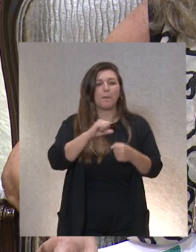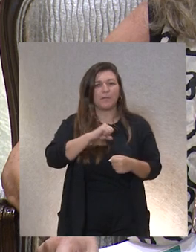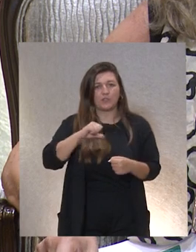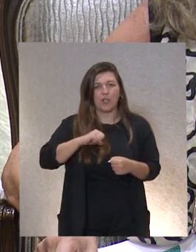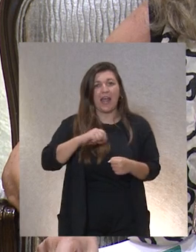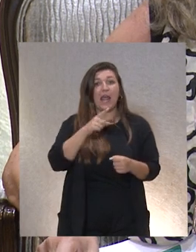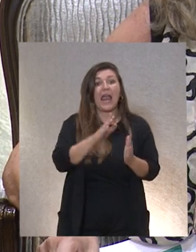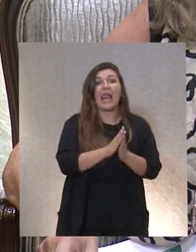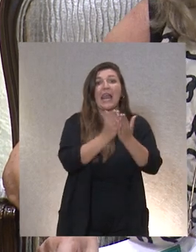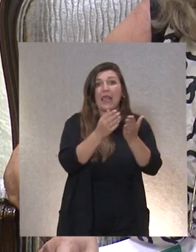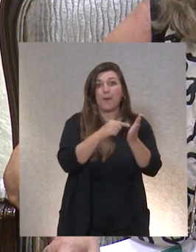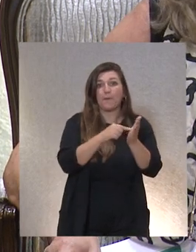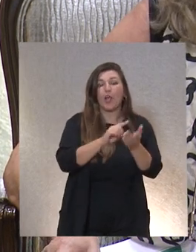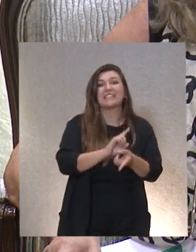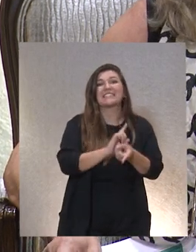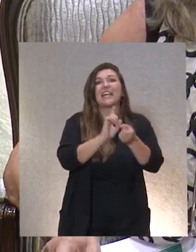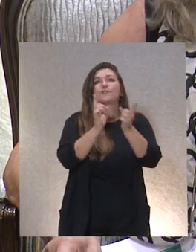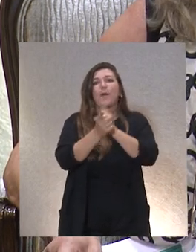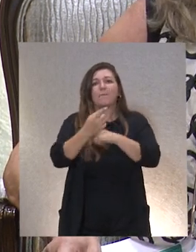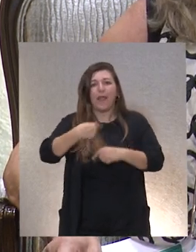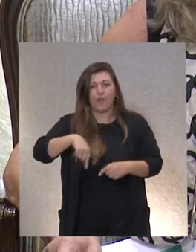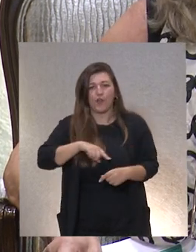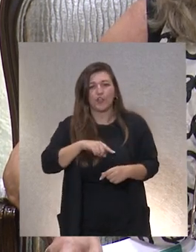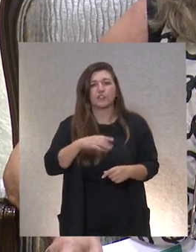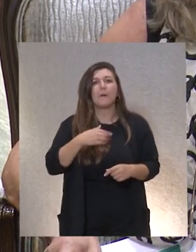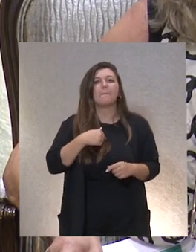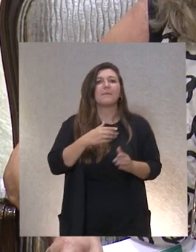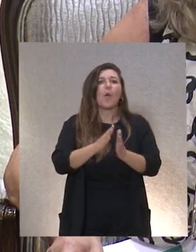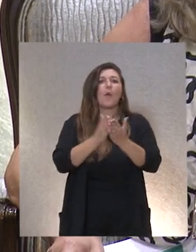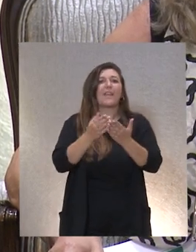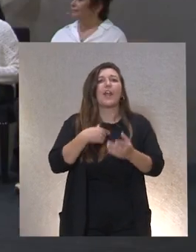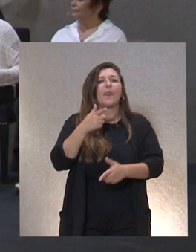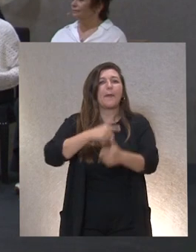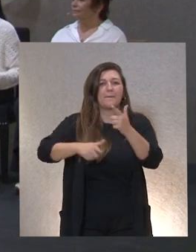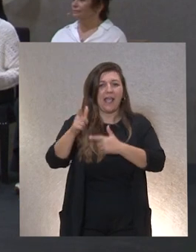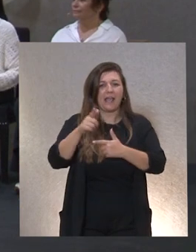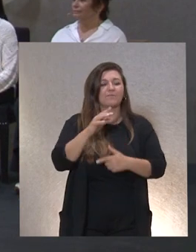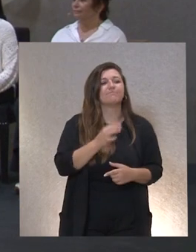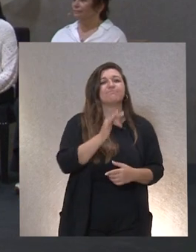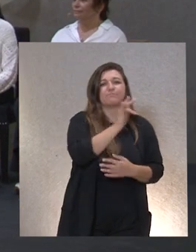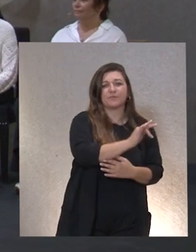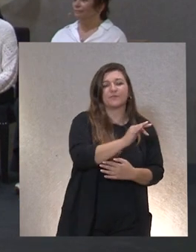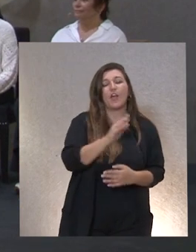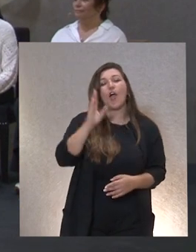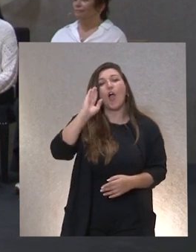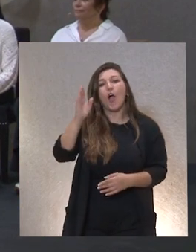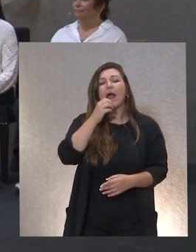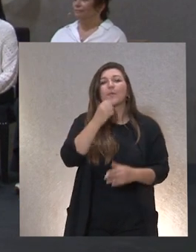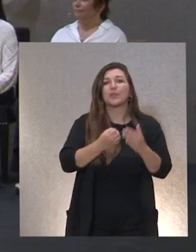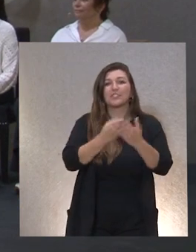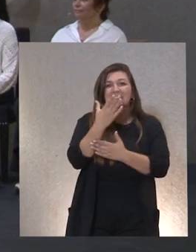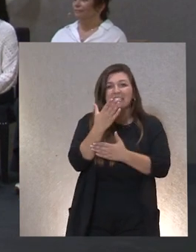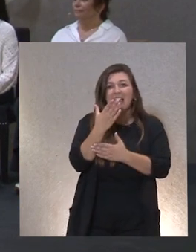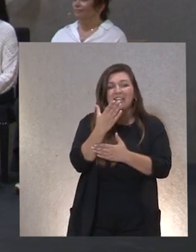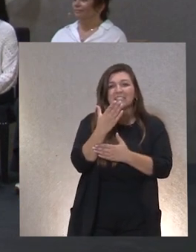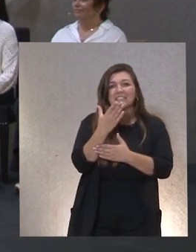recogido en un libro que se llama Transformándonos, mi cuaderno de viaje. Tatiana, tienes la palabra. Hola, buenos días. Si